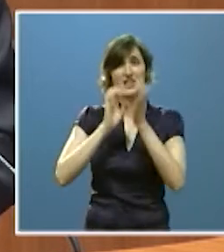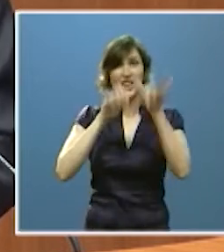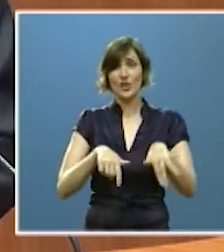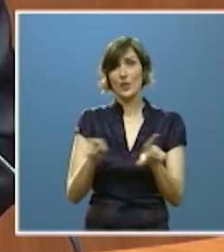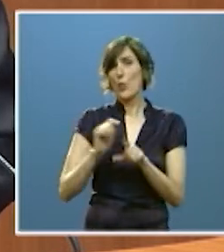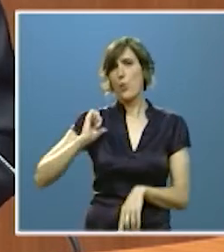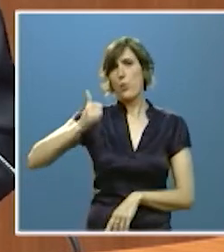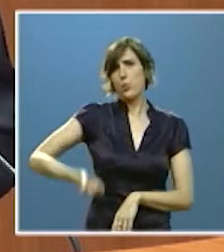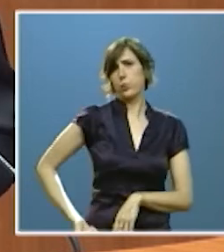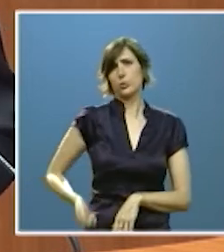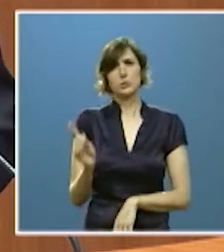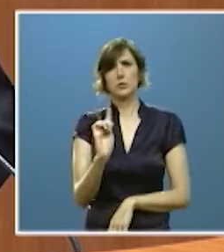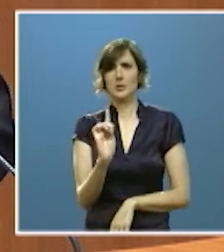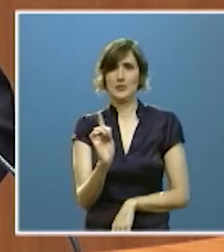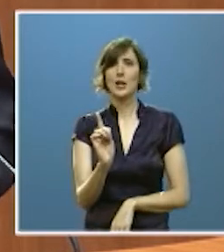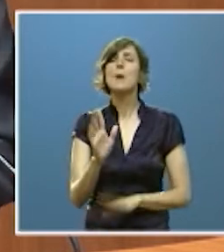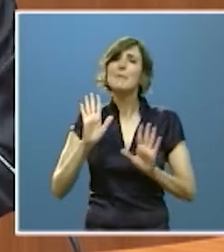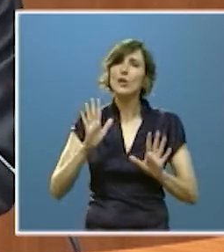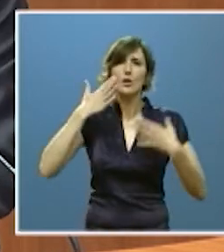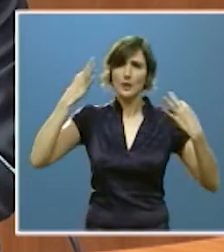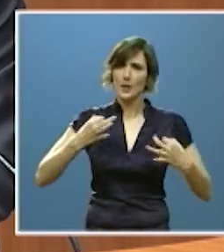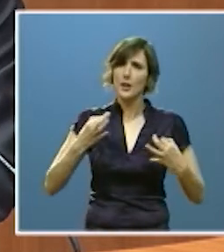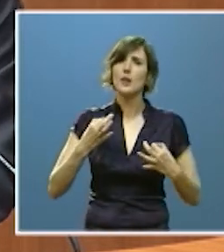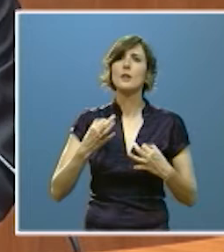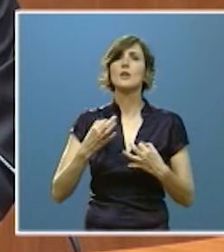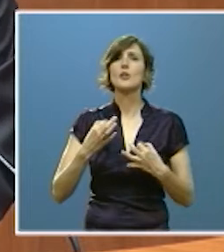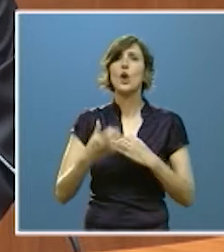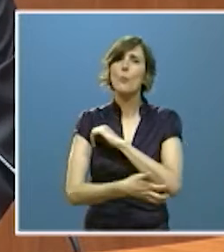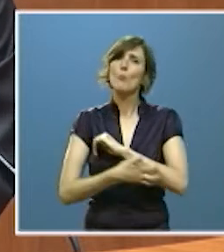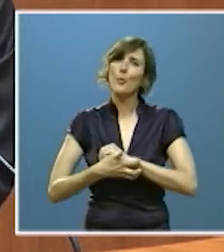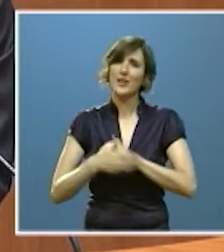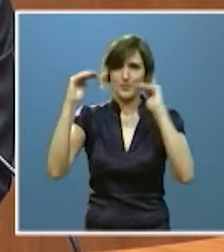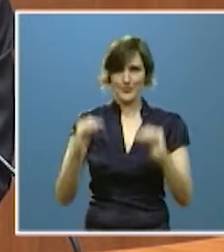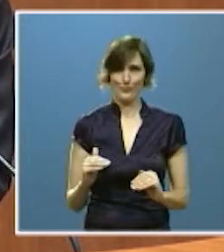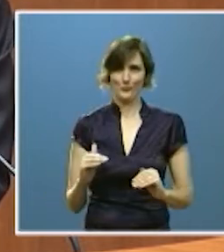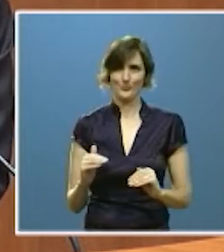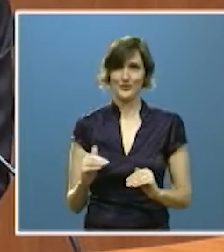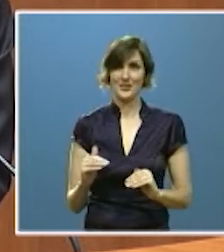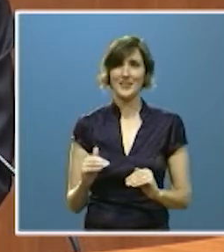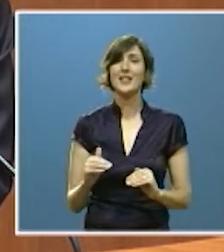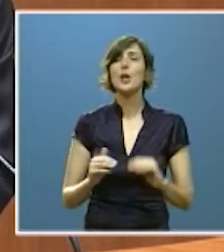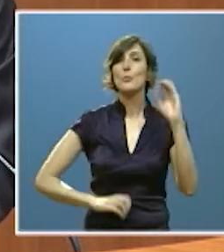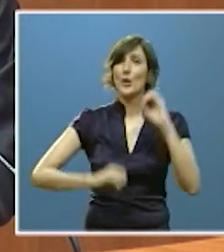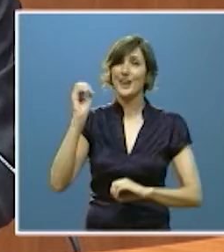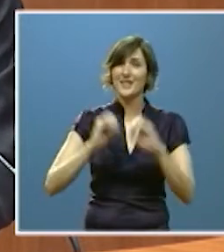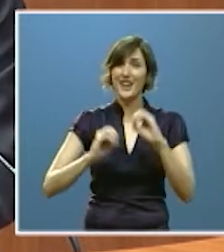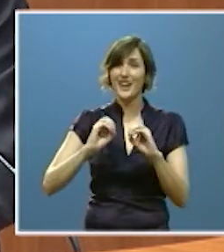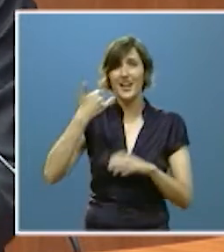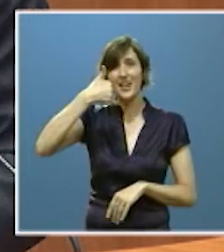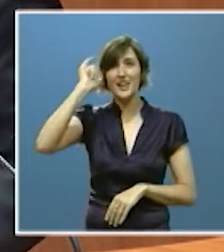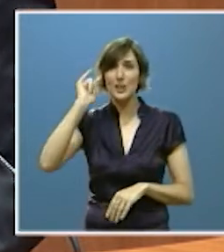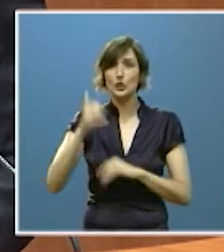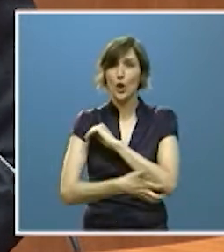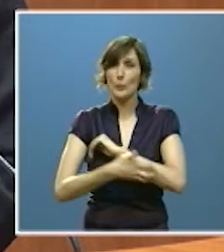ricas pero sí es una de las comunidades con menos pobreza la tasa de riesgo de pobreza se ha reducido